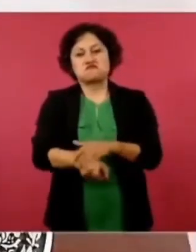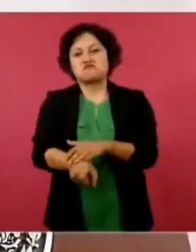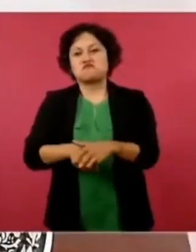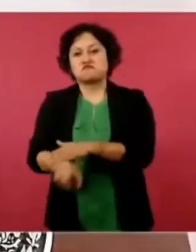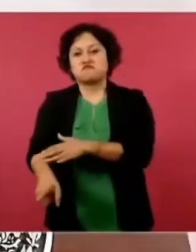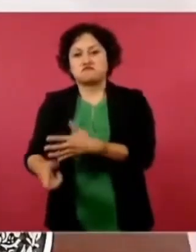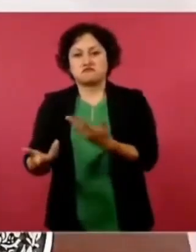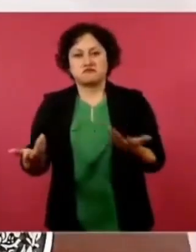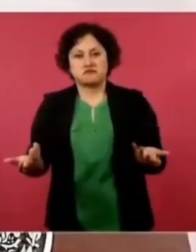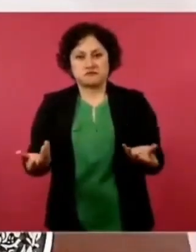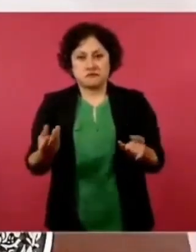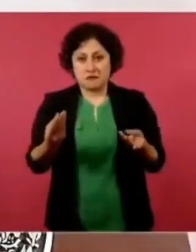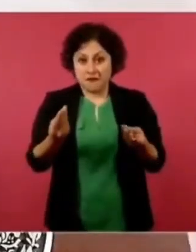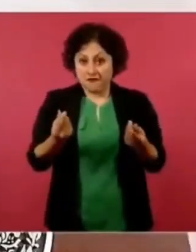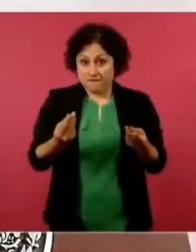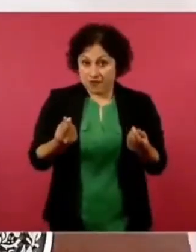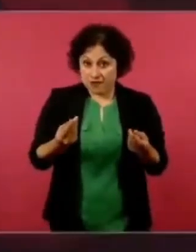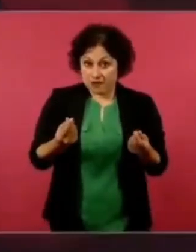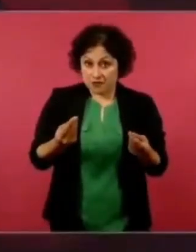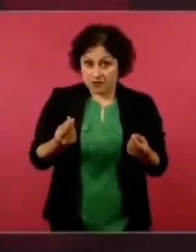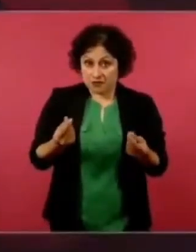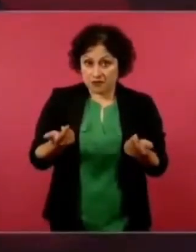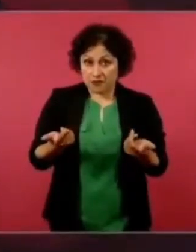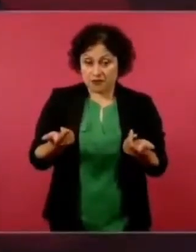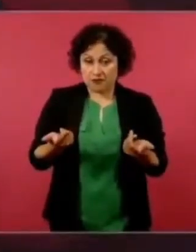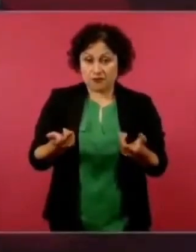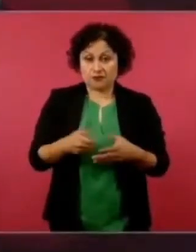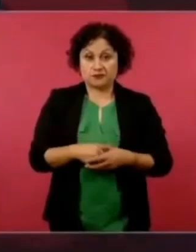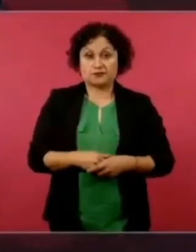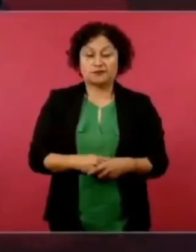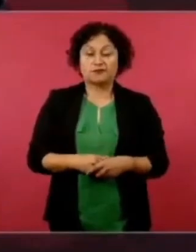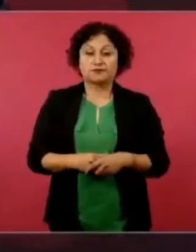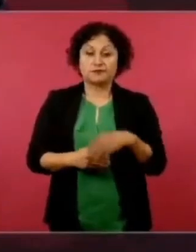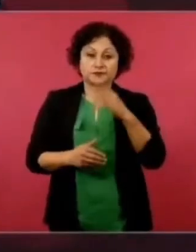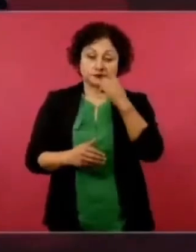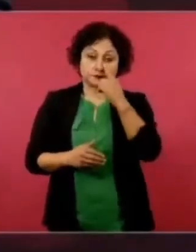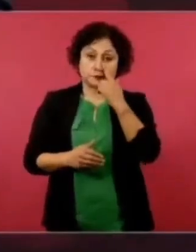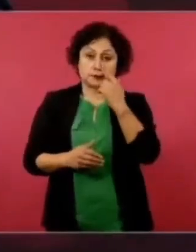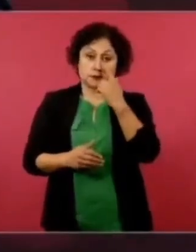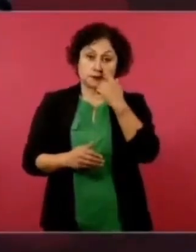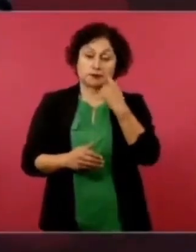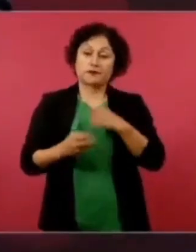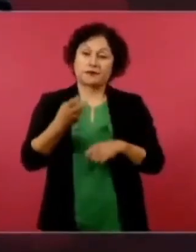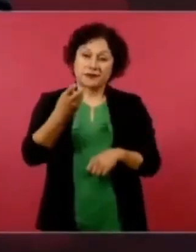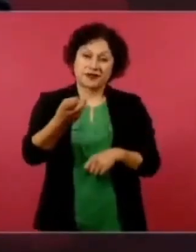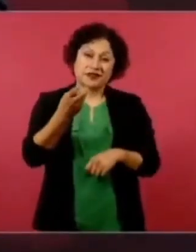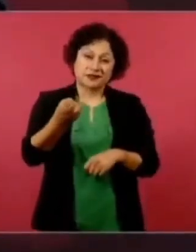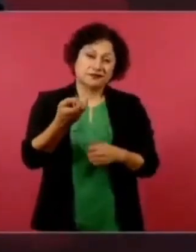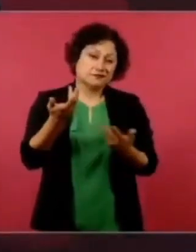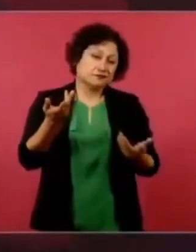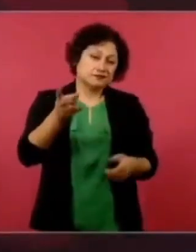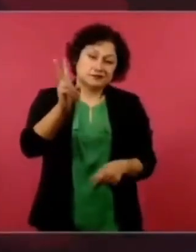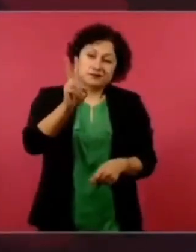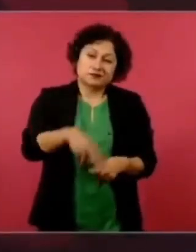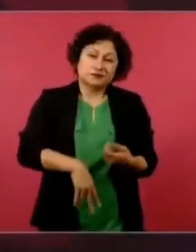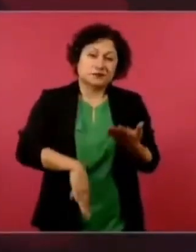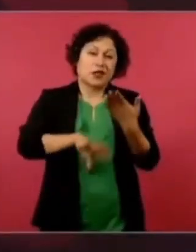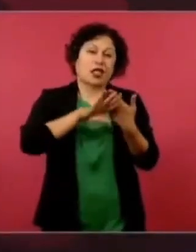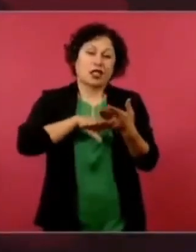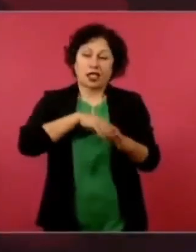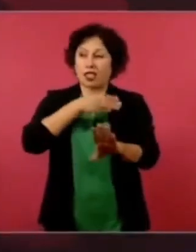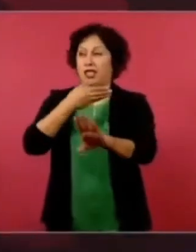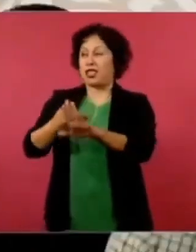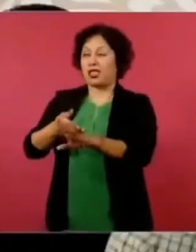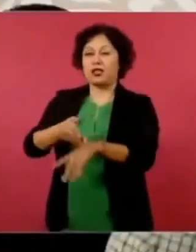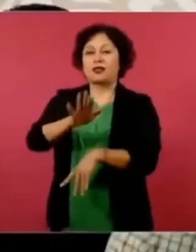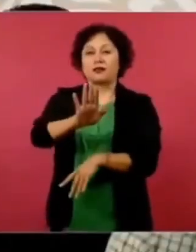ni en efectivo, guerra sucia. Todo eso se va a ir terminando, porque además